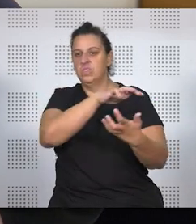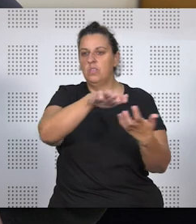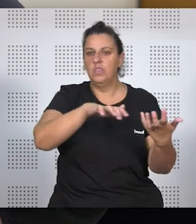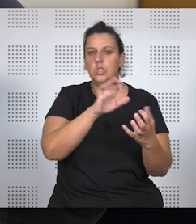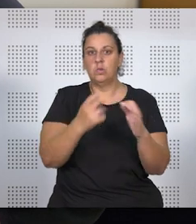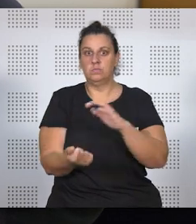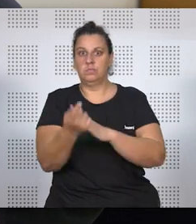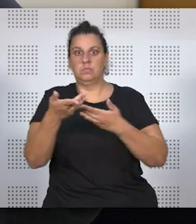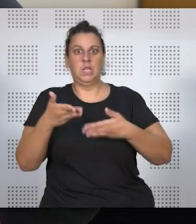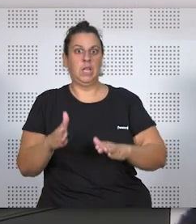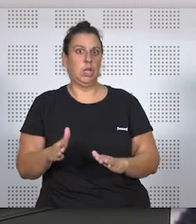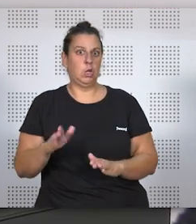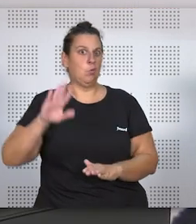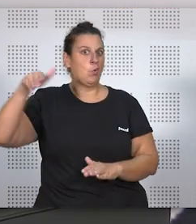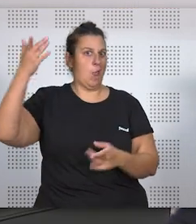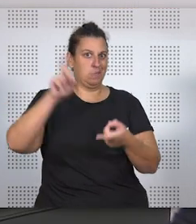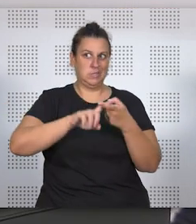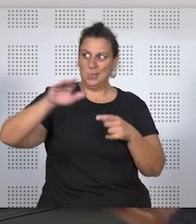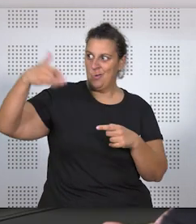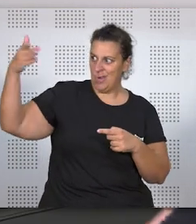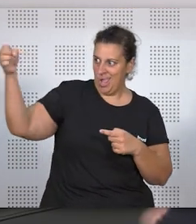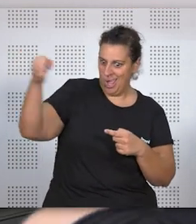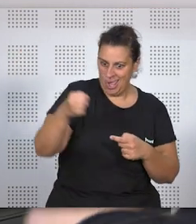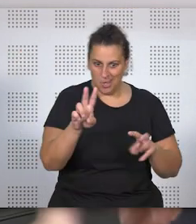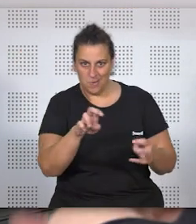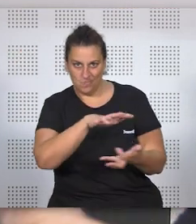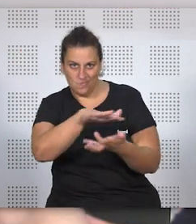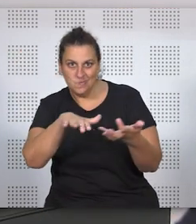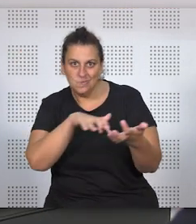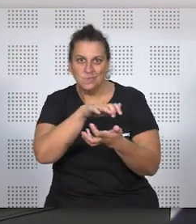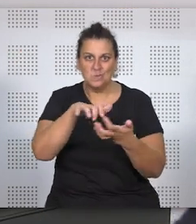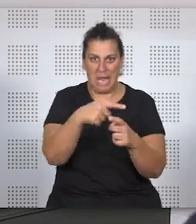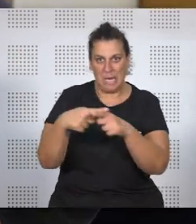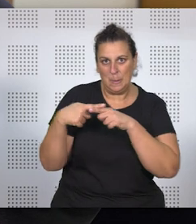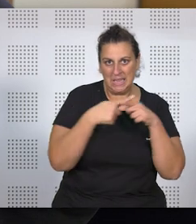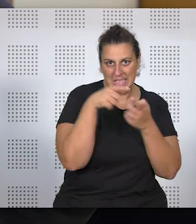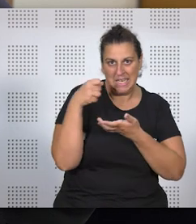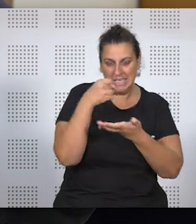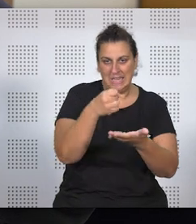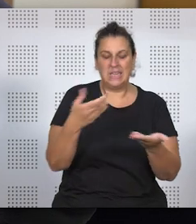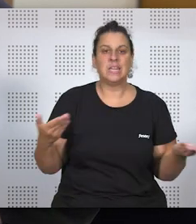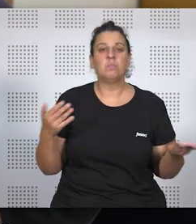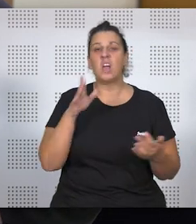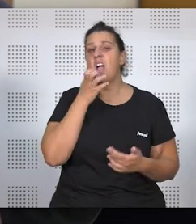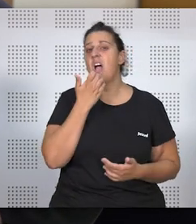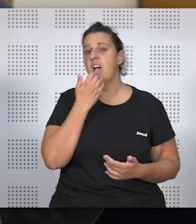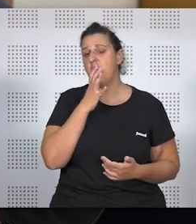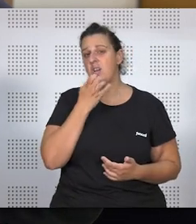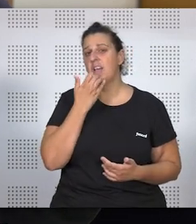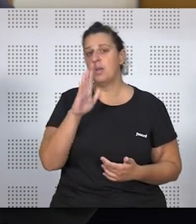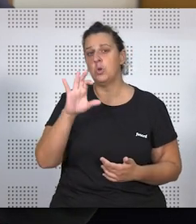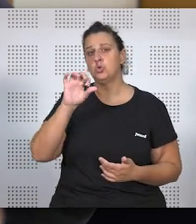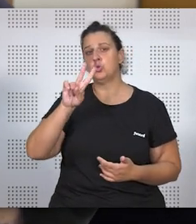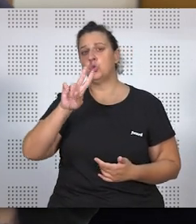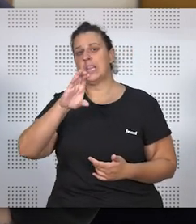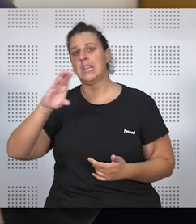cuando de pronto aparece un hijo o hija de fuera del matrimonio, que eso es otro conflicto muy habitual, y ahí está, pero bueno, tenemos el gran ejemplo de Succession,